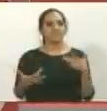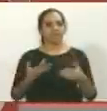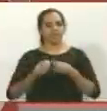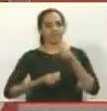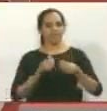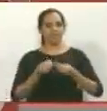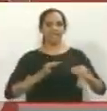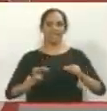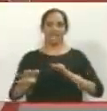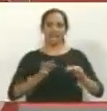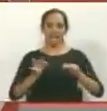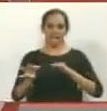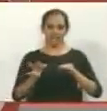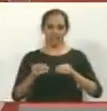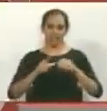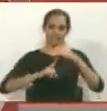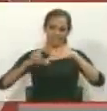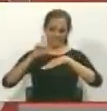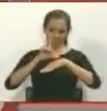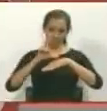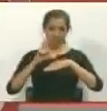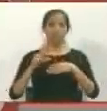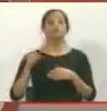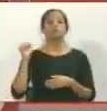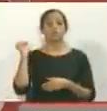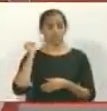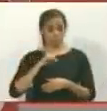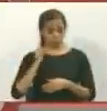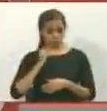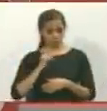hoy en el Teatro María Auxiliadora. Efectivamente,